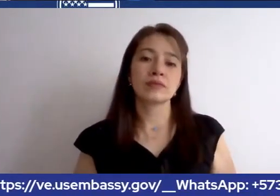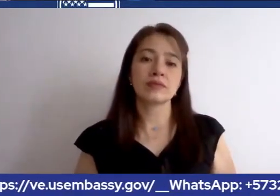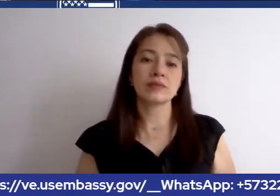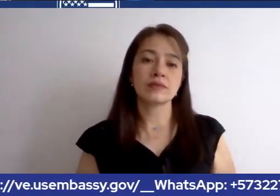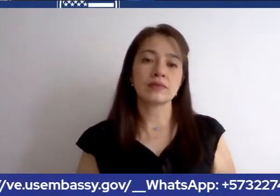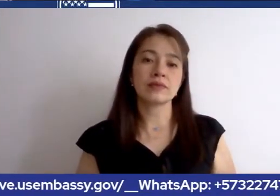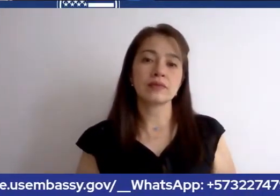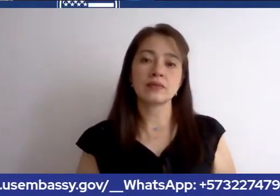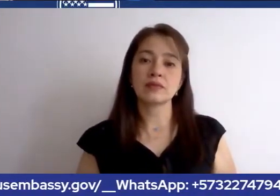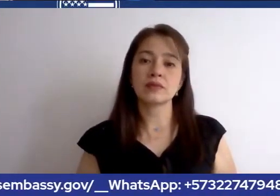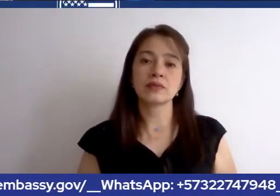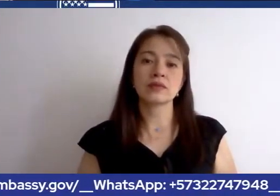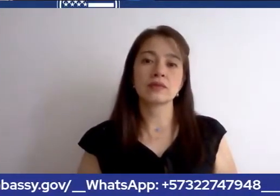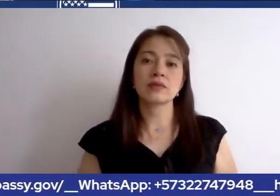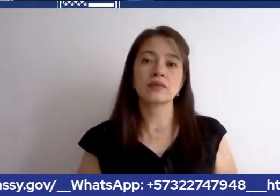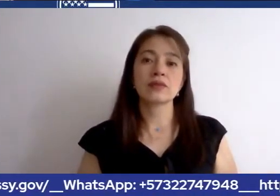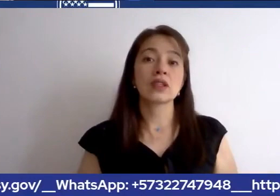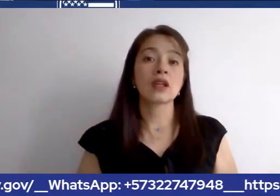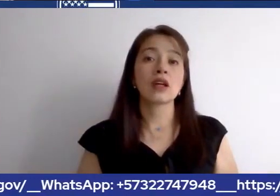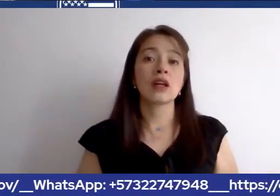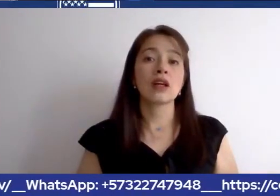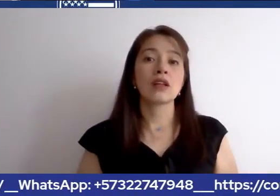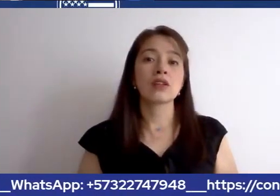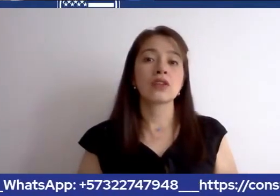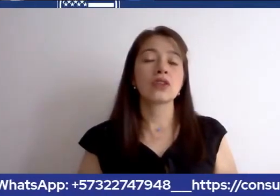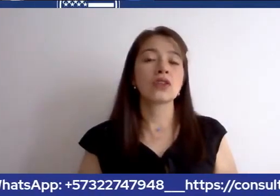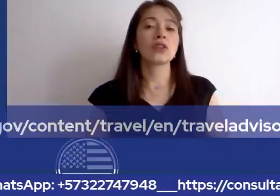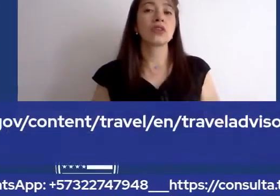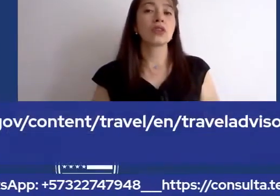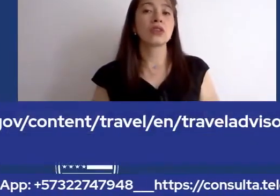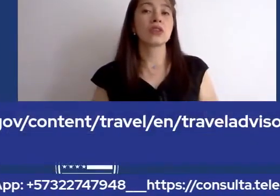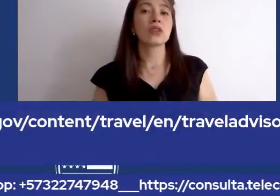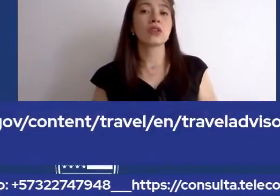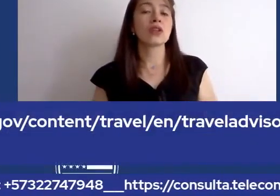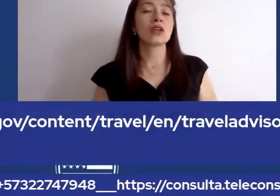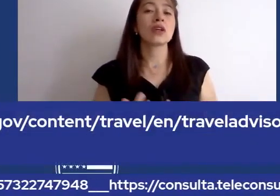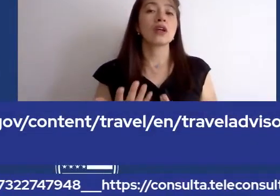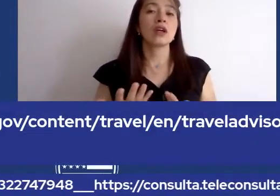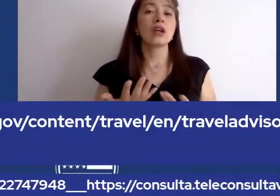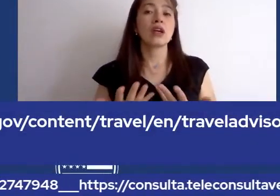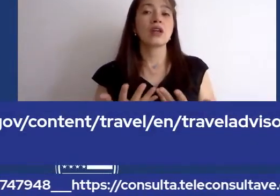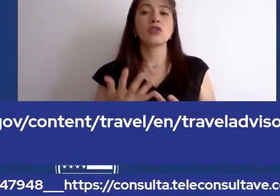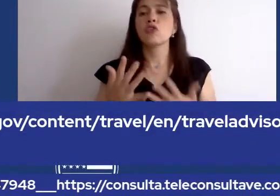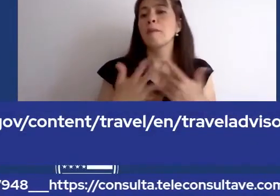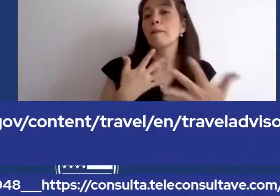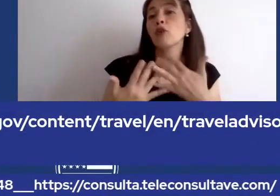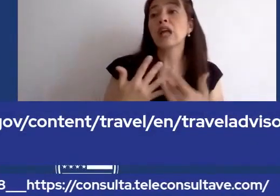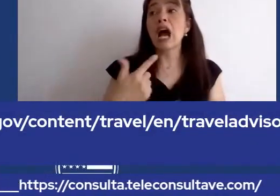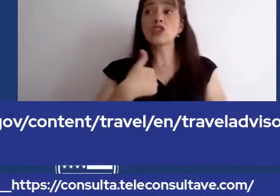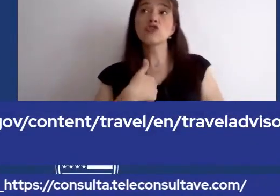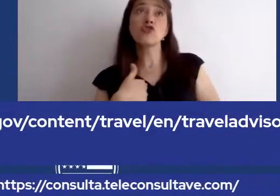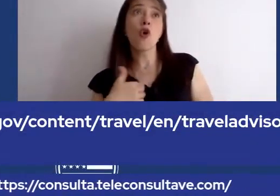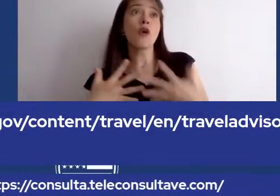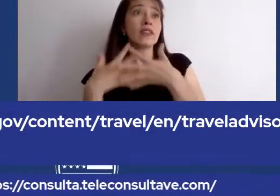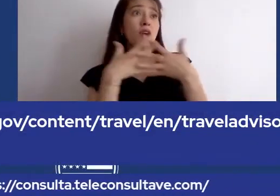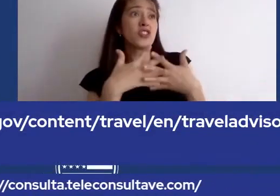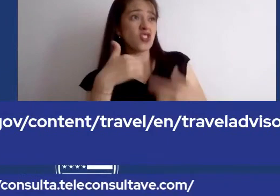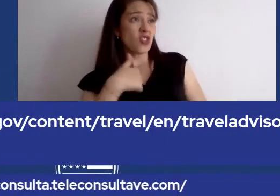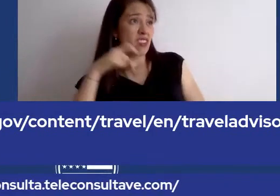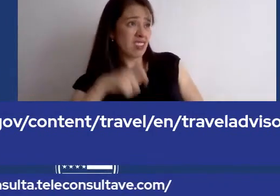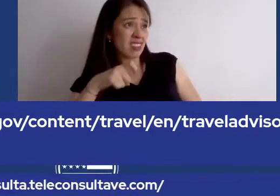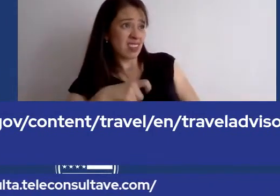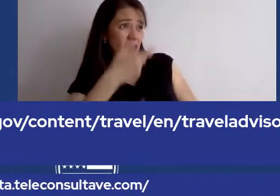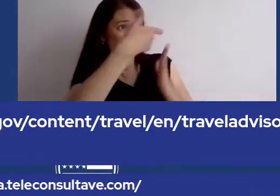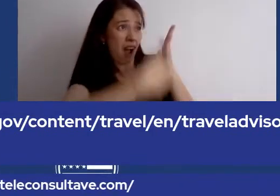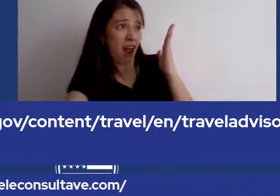depende si no depende de si ustedes es americano o venezolano o visitante tiene una